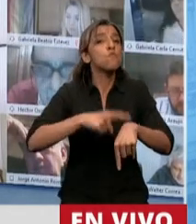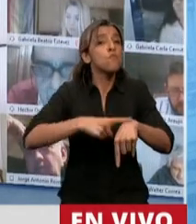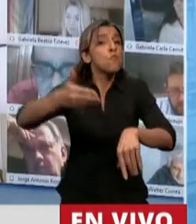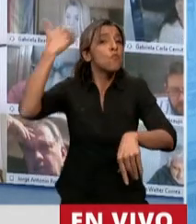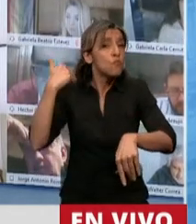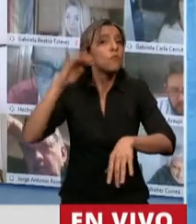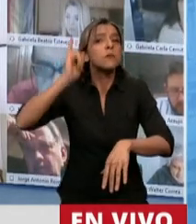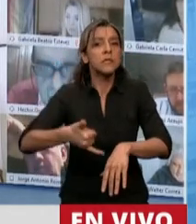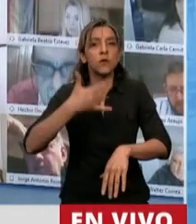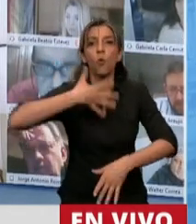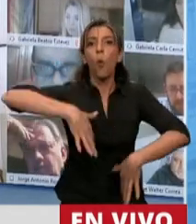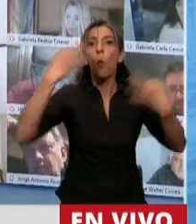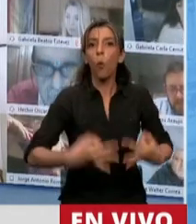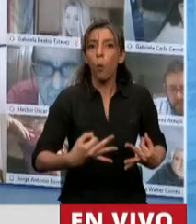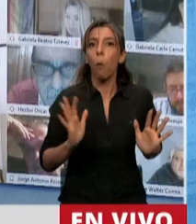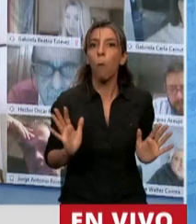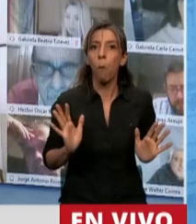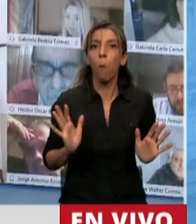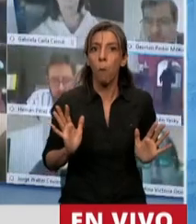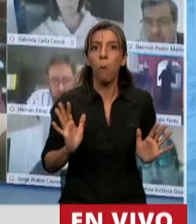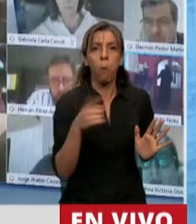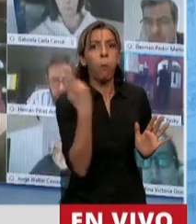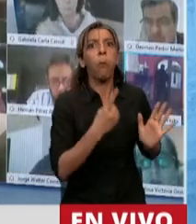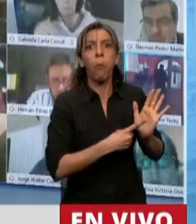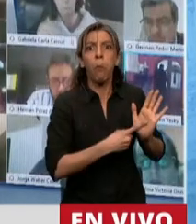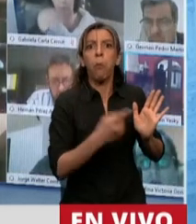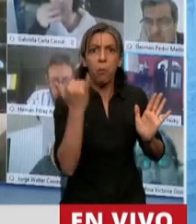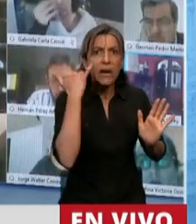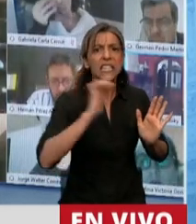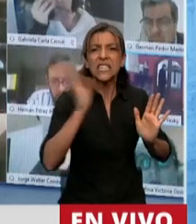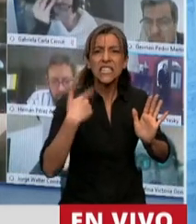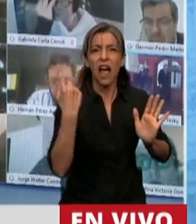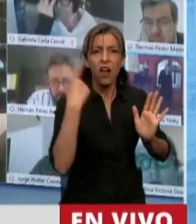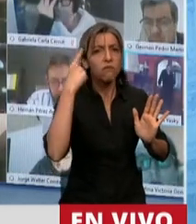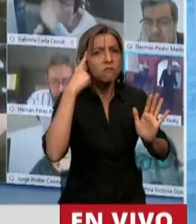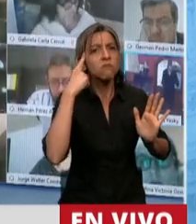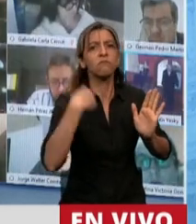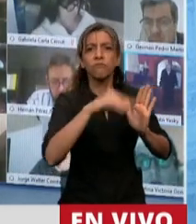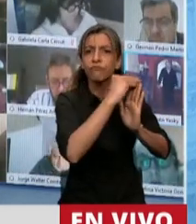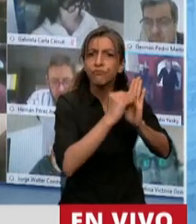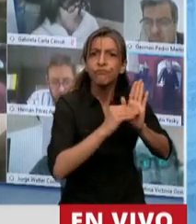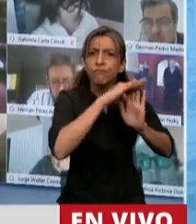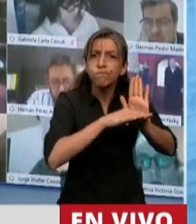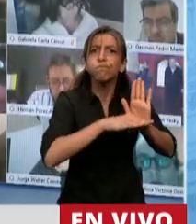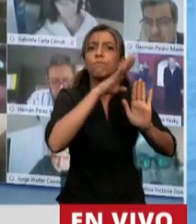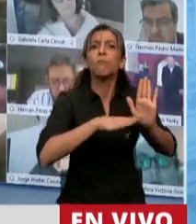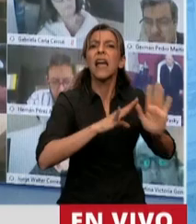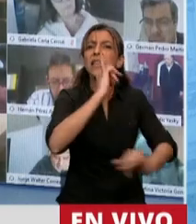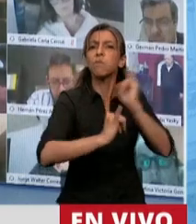cumplió acabadamente con los extremos previstos en el considerándose del mencionado protocolo.